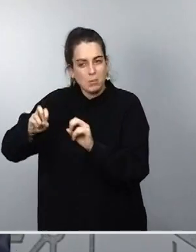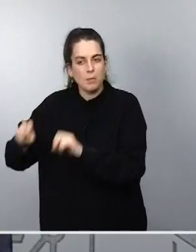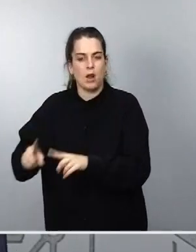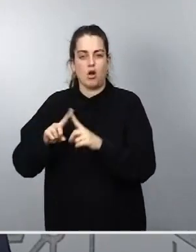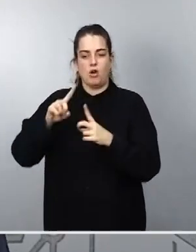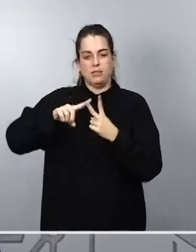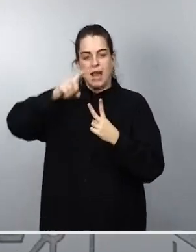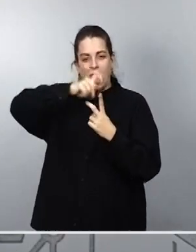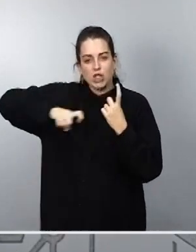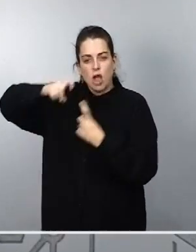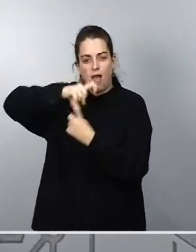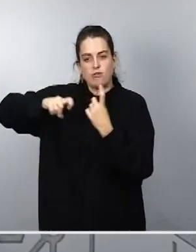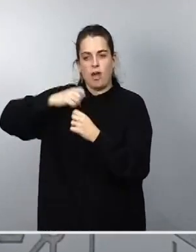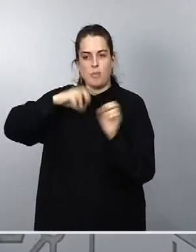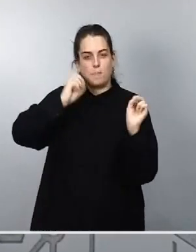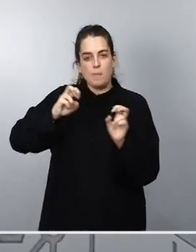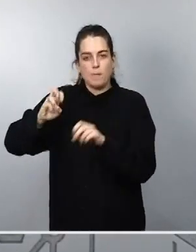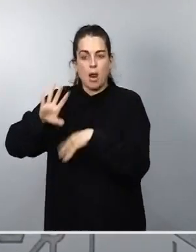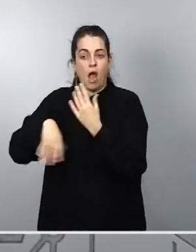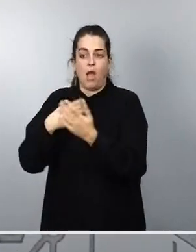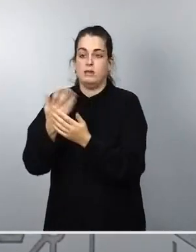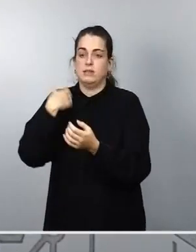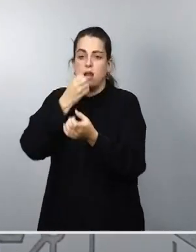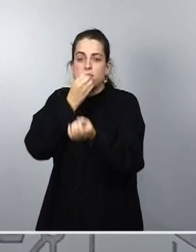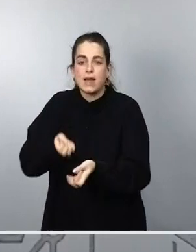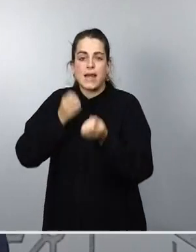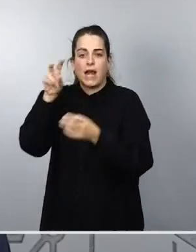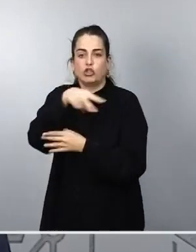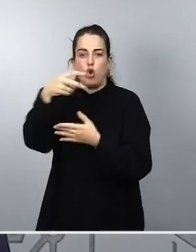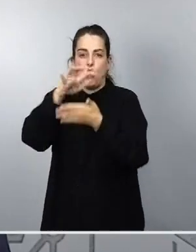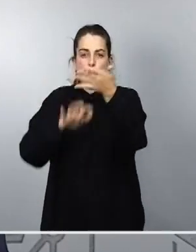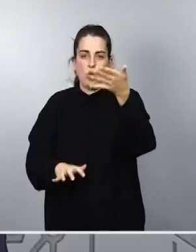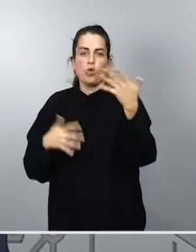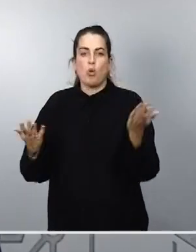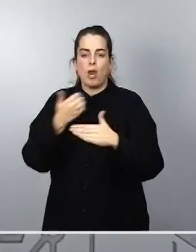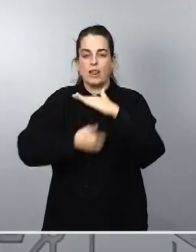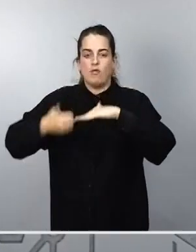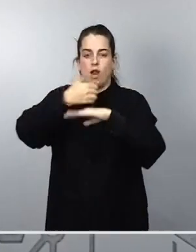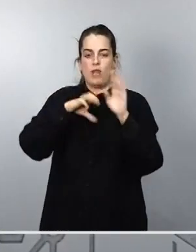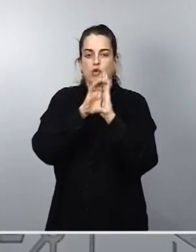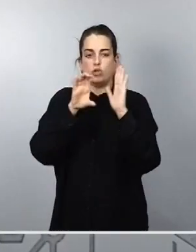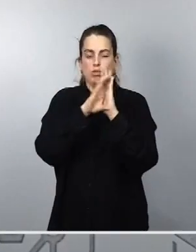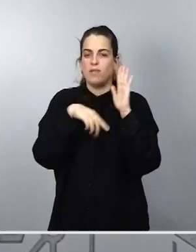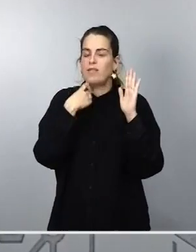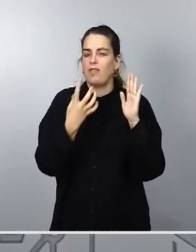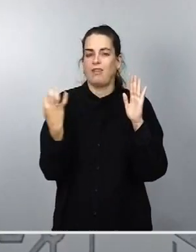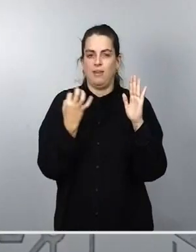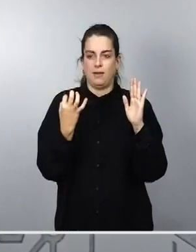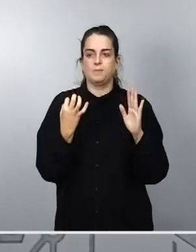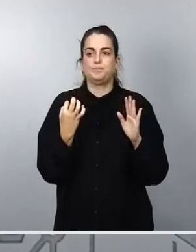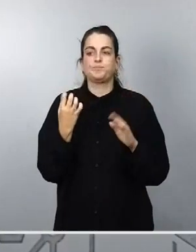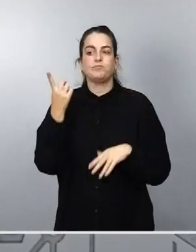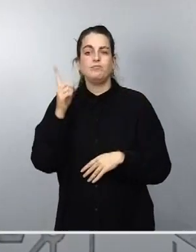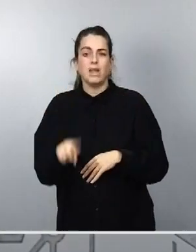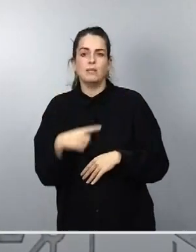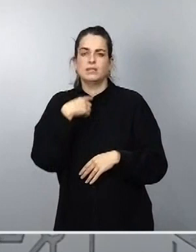hasta desembocar en la resolución adoptada ayer por el Tribunal Constitucional. Se trata, se ha dicho por parte de distintos